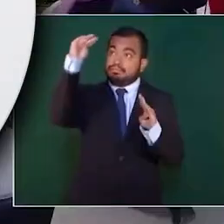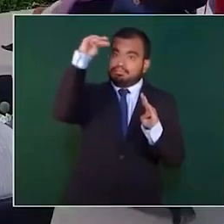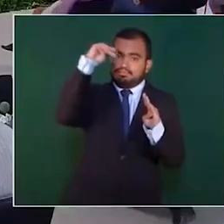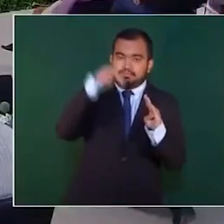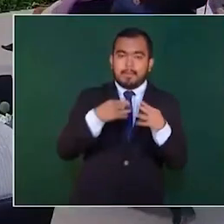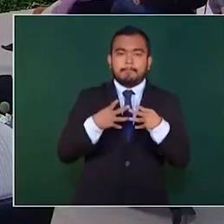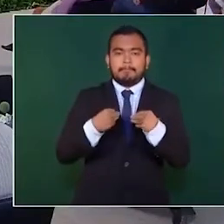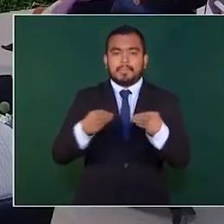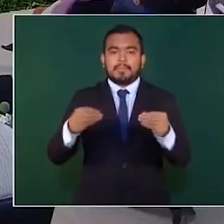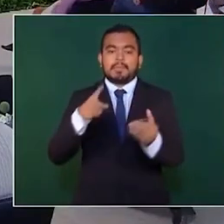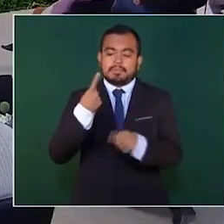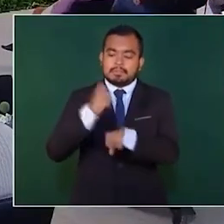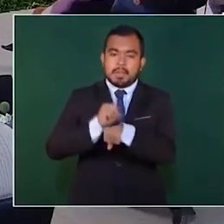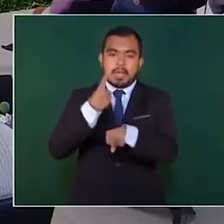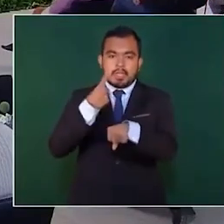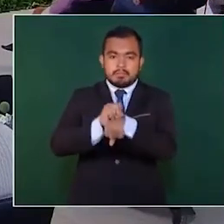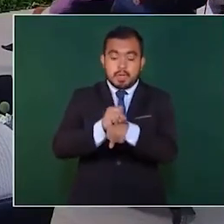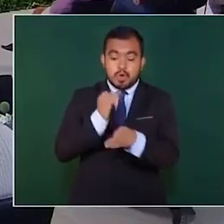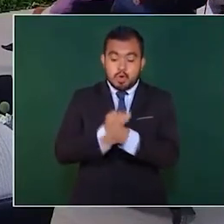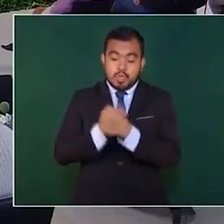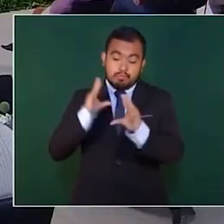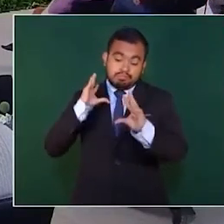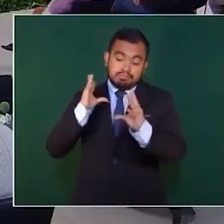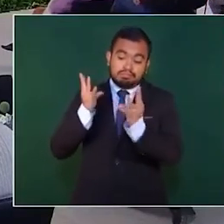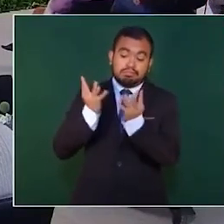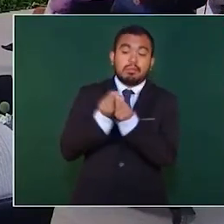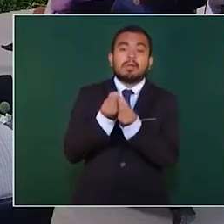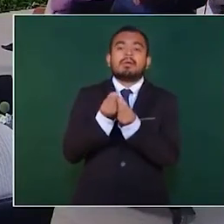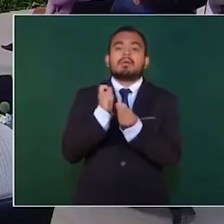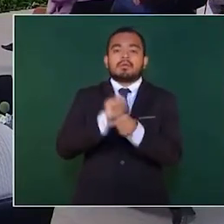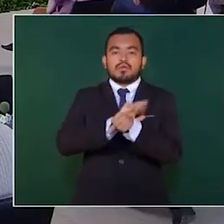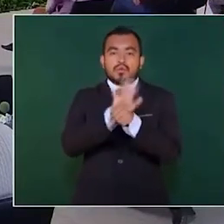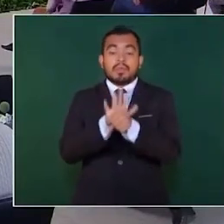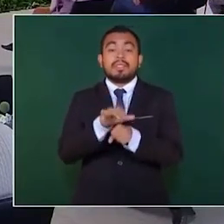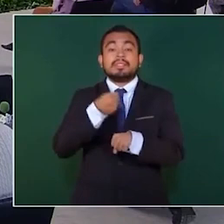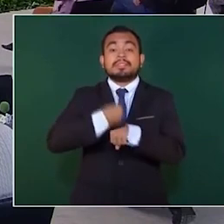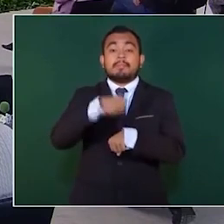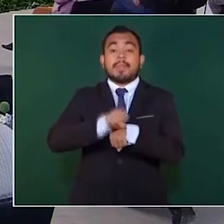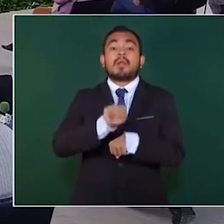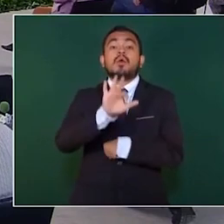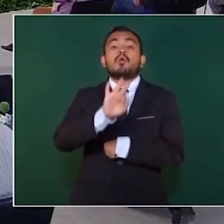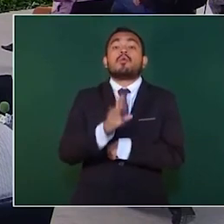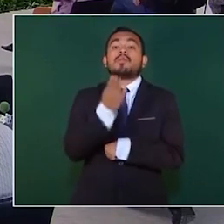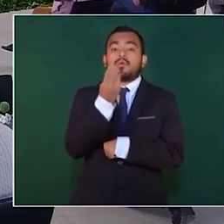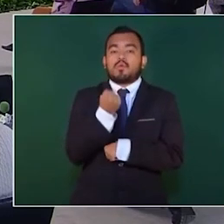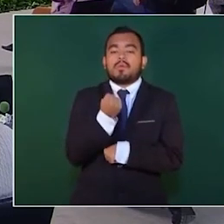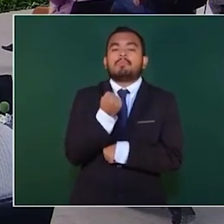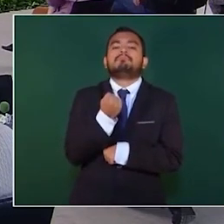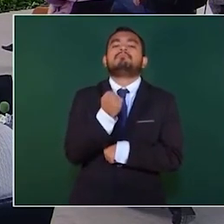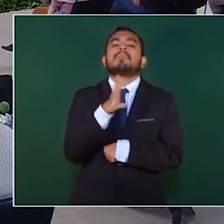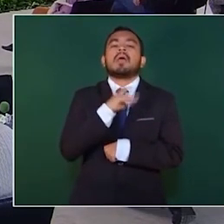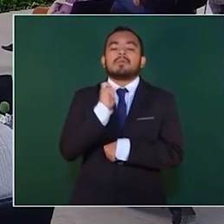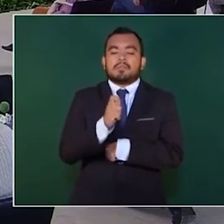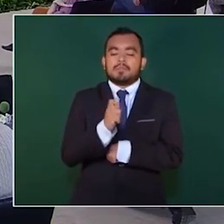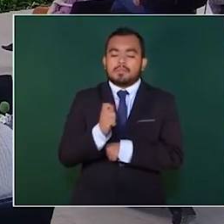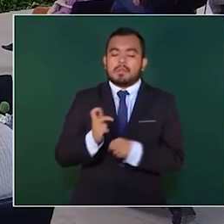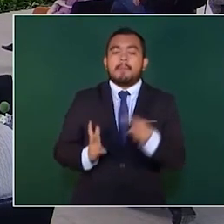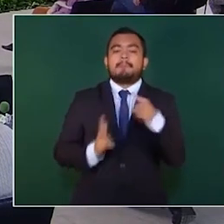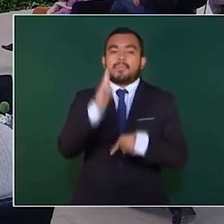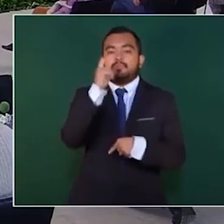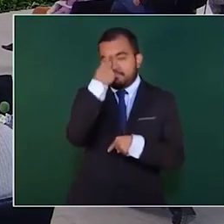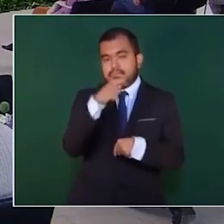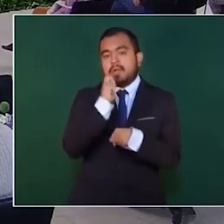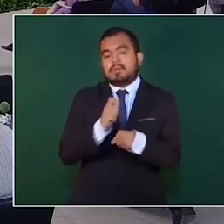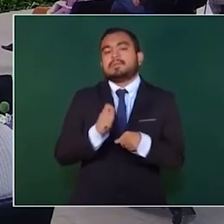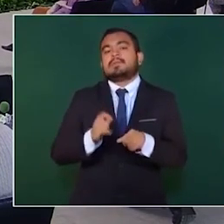Cuando estamos en la semana 49, y vemos ahí el corte de información, y abrimos esta